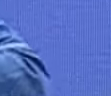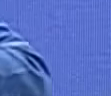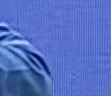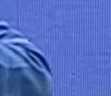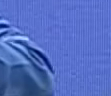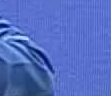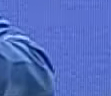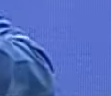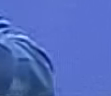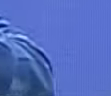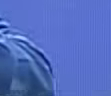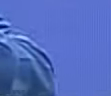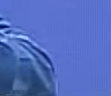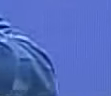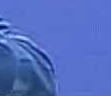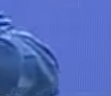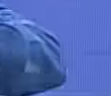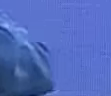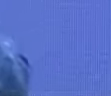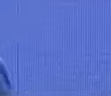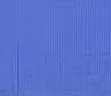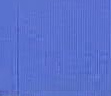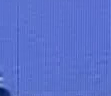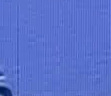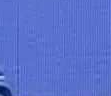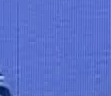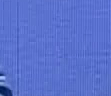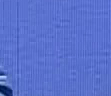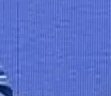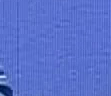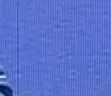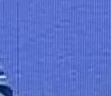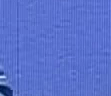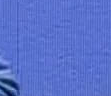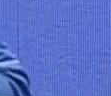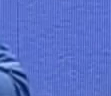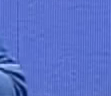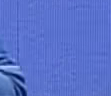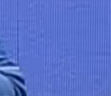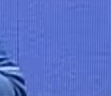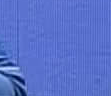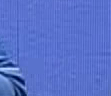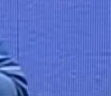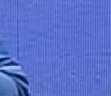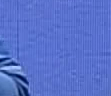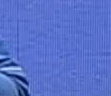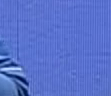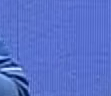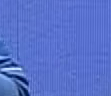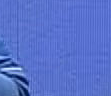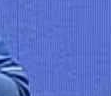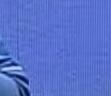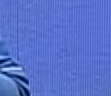en un proceso de concentración de esfuerzos. En un proceso de